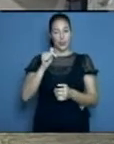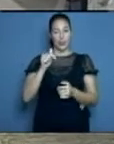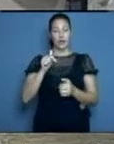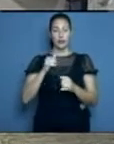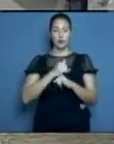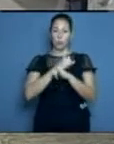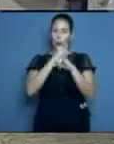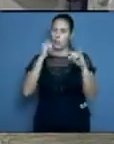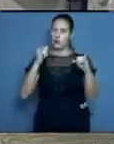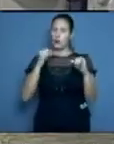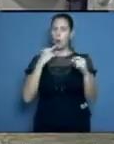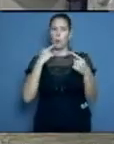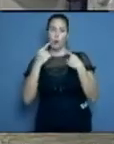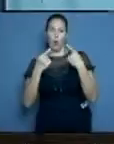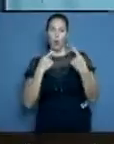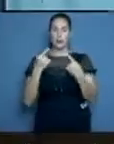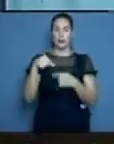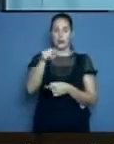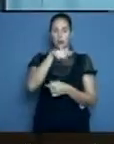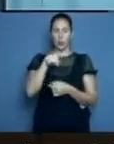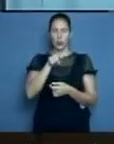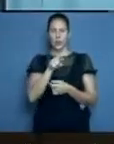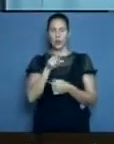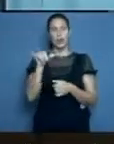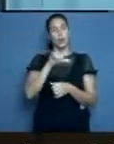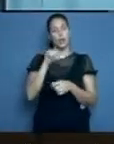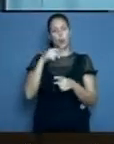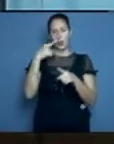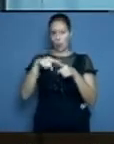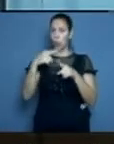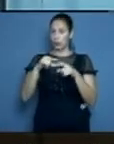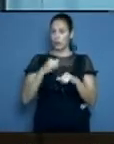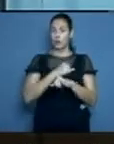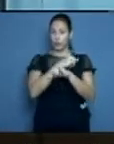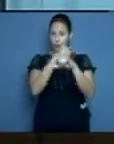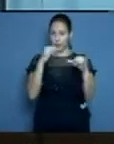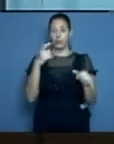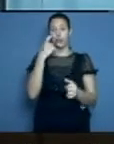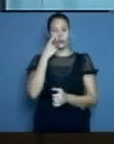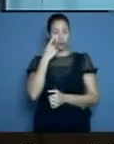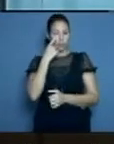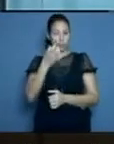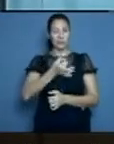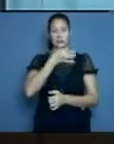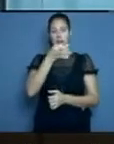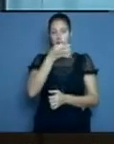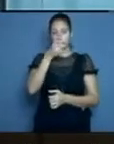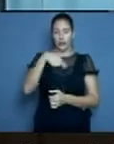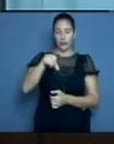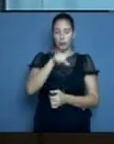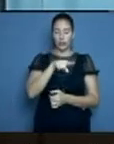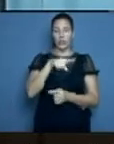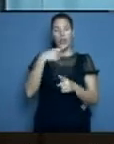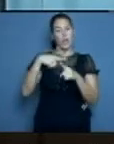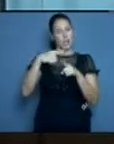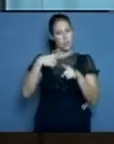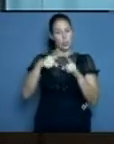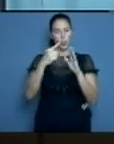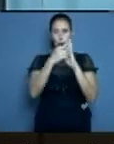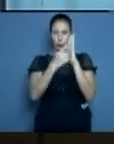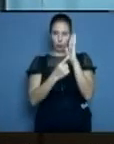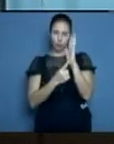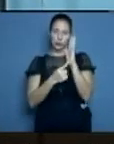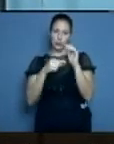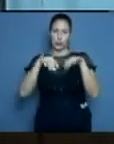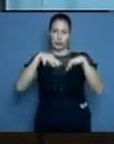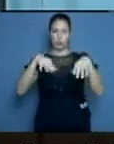dialogando con ellos. Tendremos también trabajos periodísticos. Estaremos abordando alguna actualidad que se está generando en estos momentos en nuestra